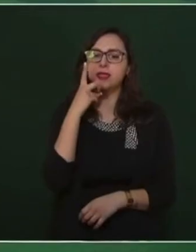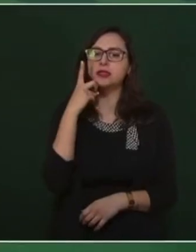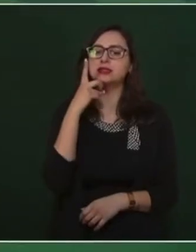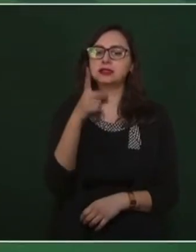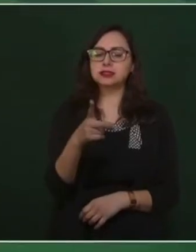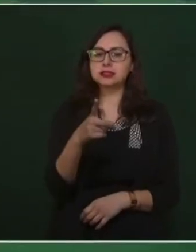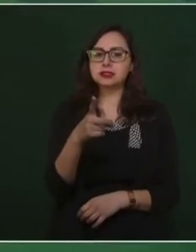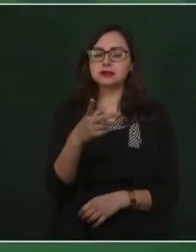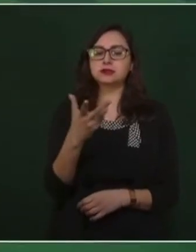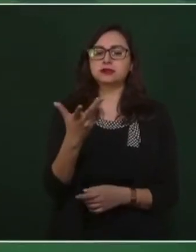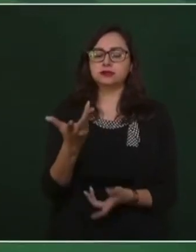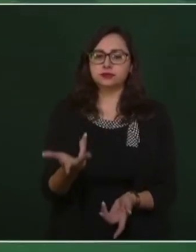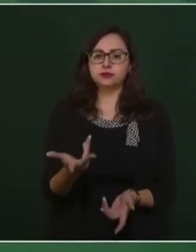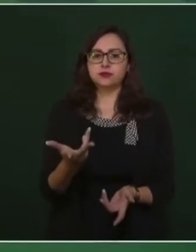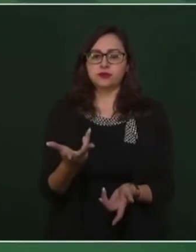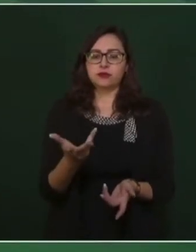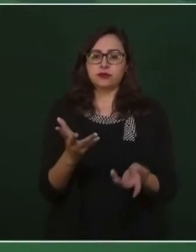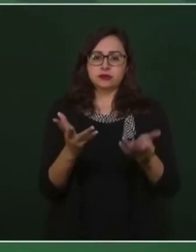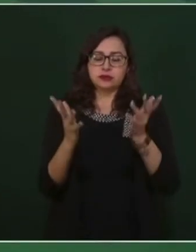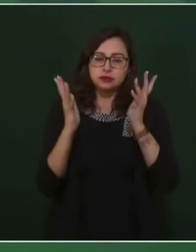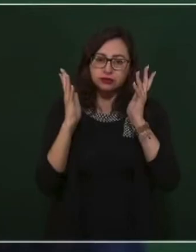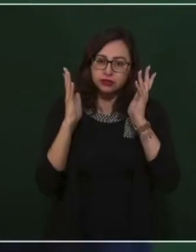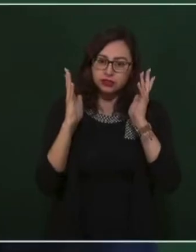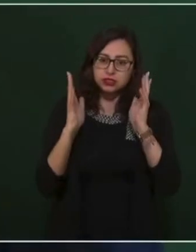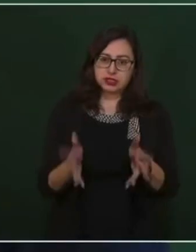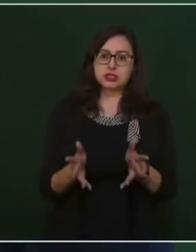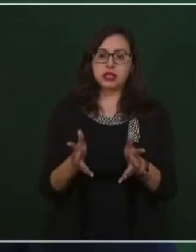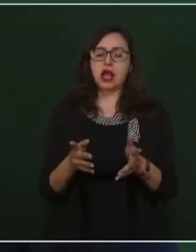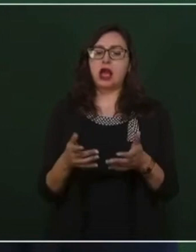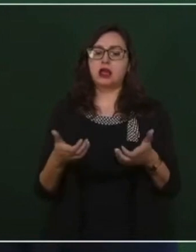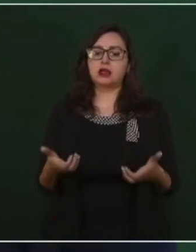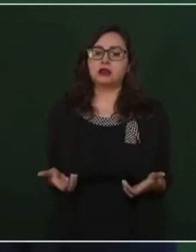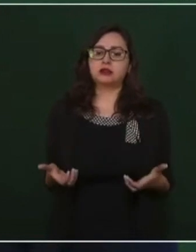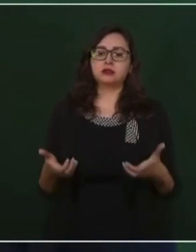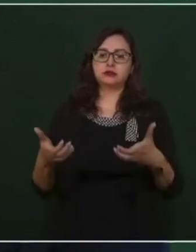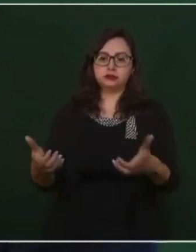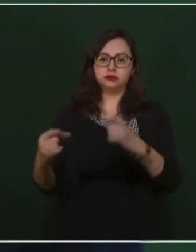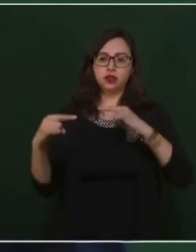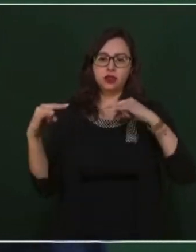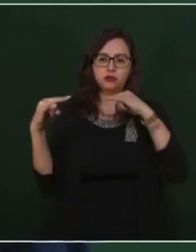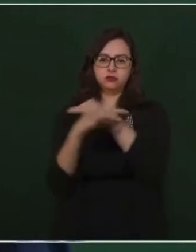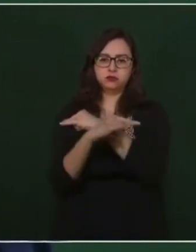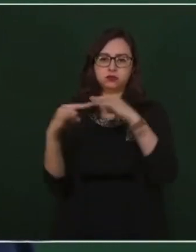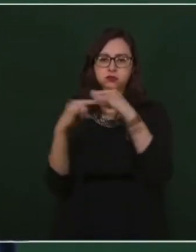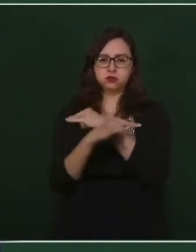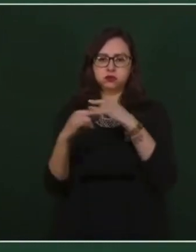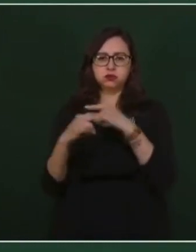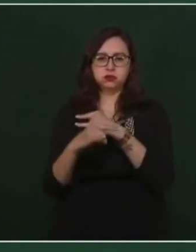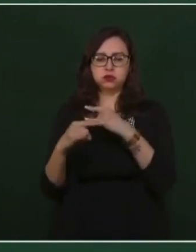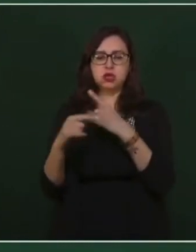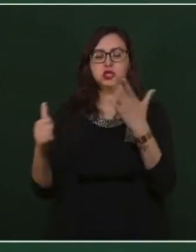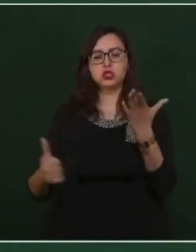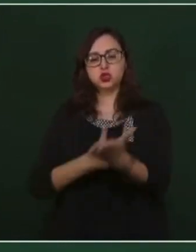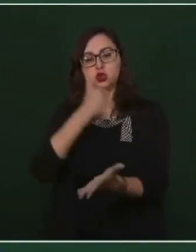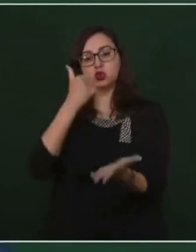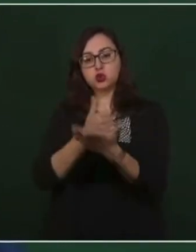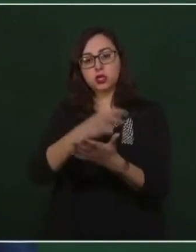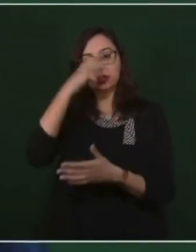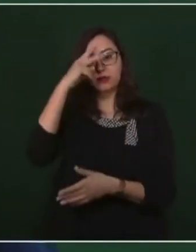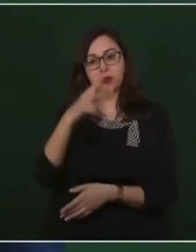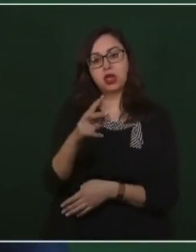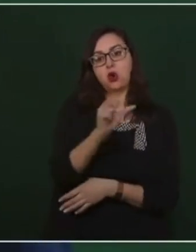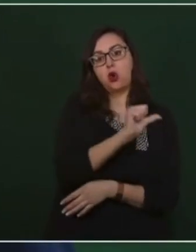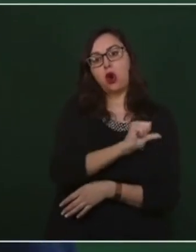ya se amplió la autopista de la Ciudad de México a